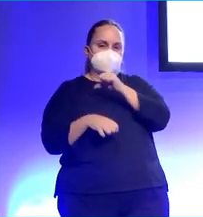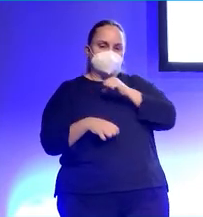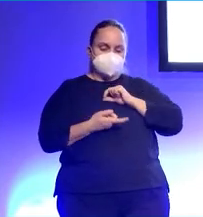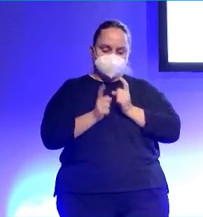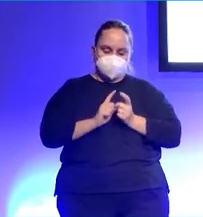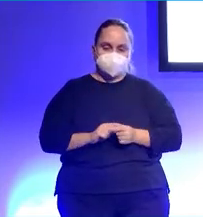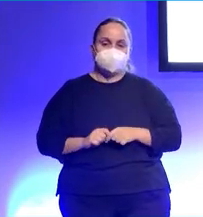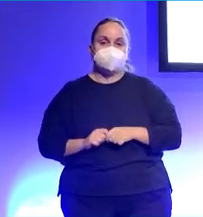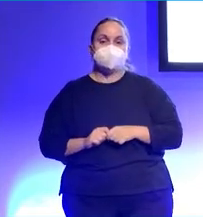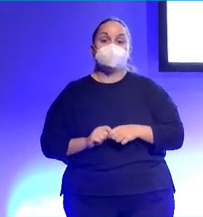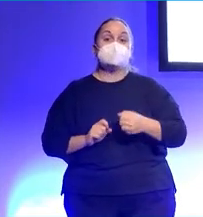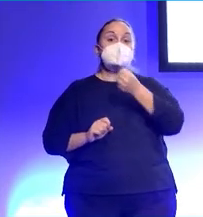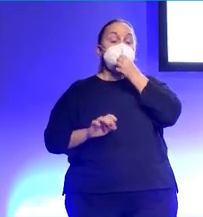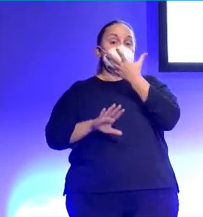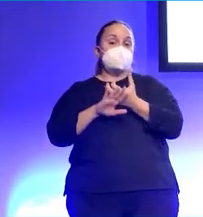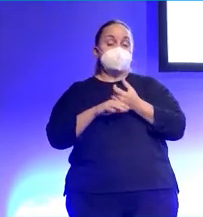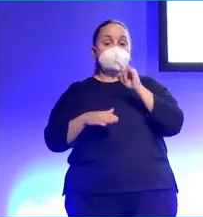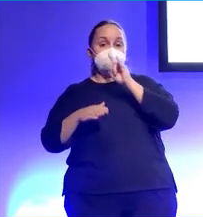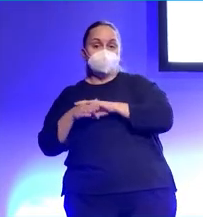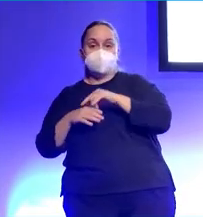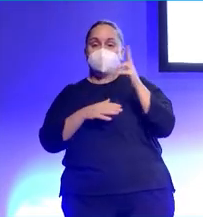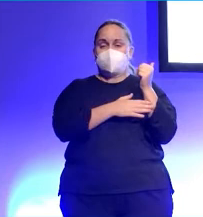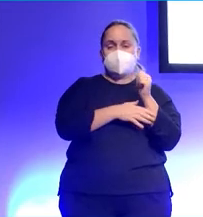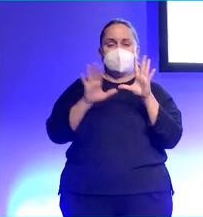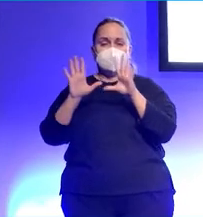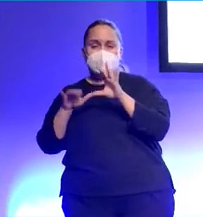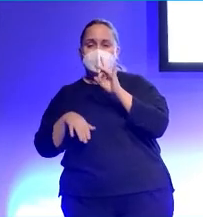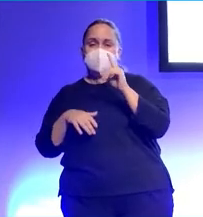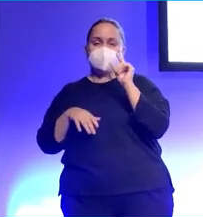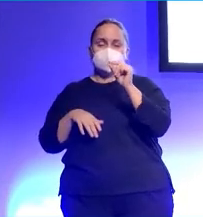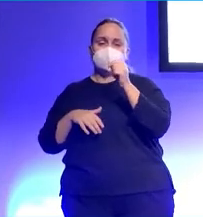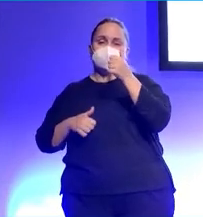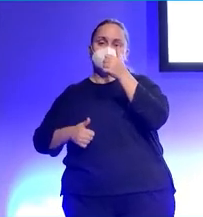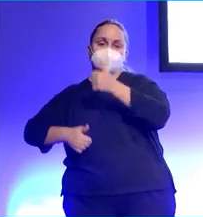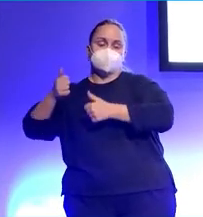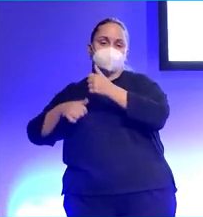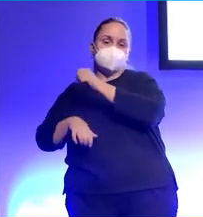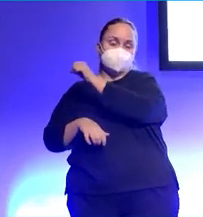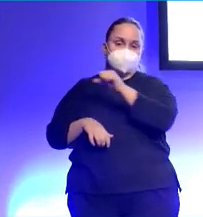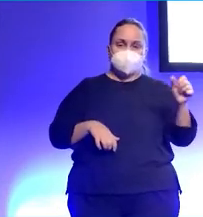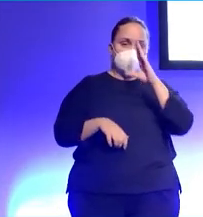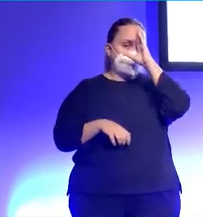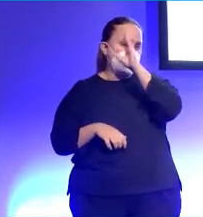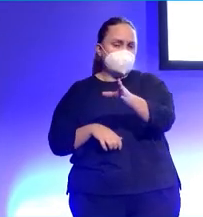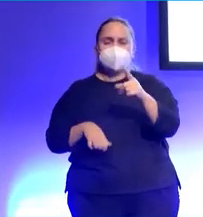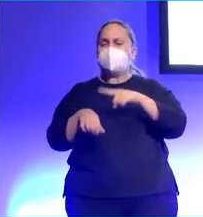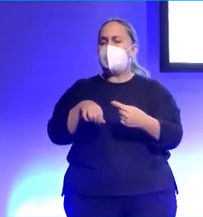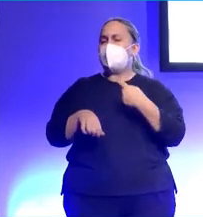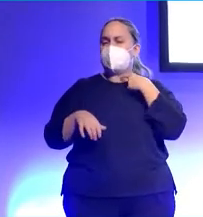El podcast que lleva al final es diario, lunes a viernes, 10, 15 minutos. Apple y su competencia, es directo. No quiero hacer perder el tiempo a nadie.